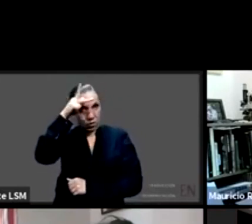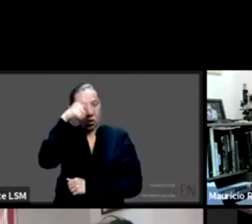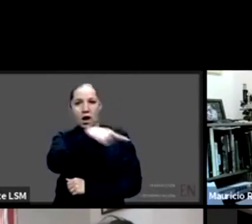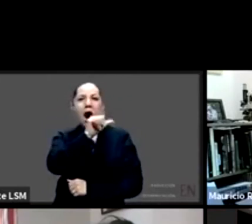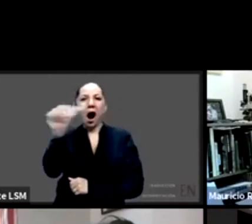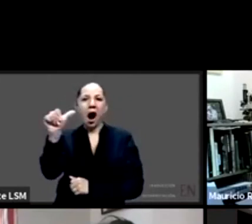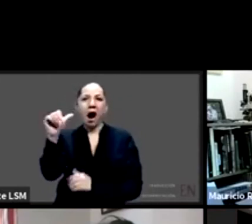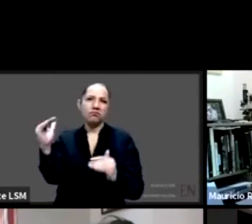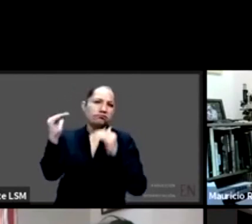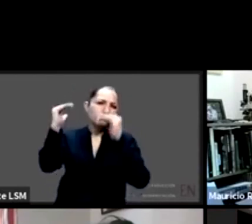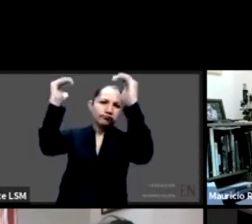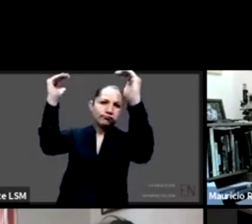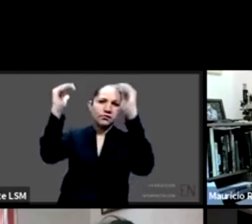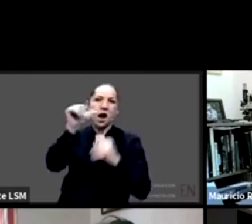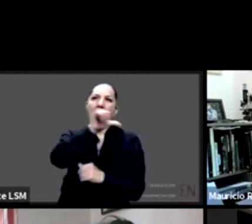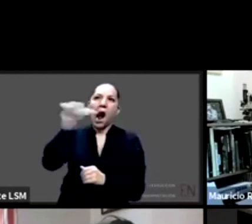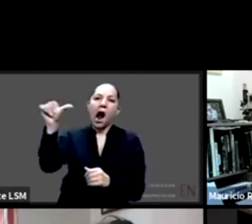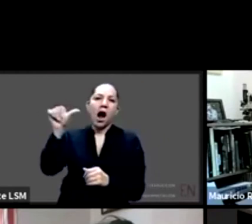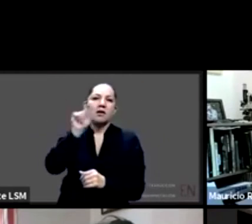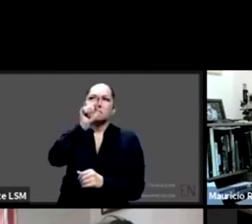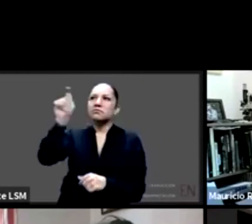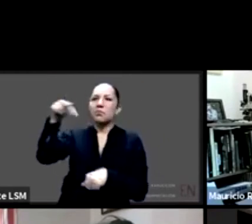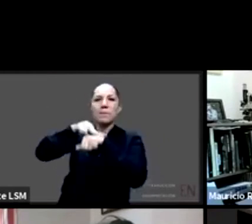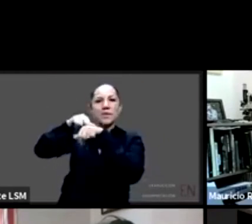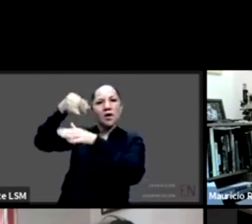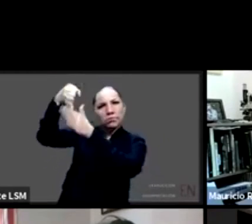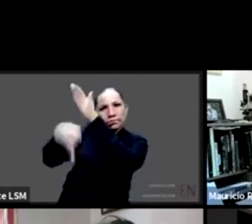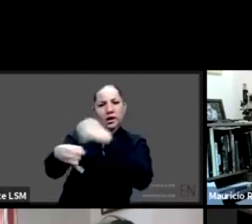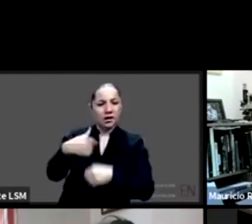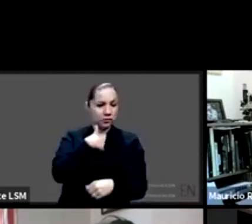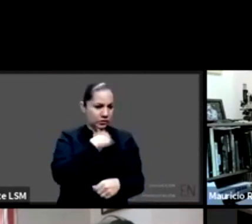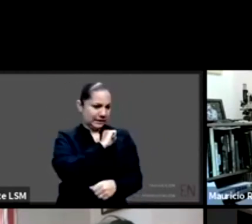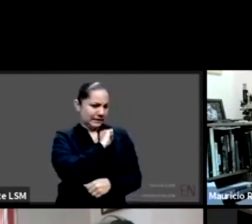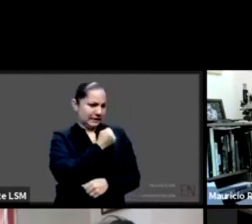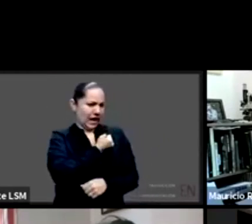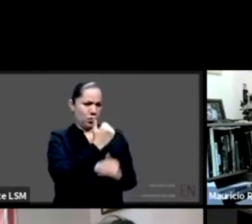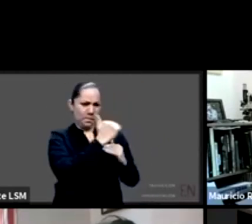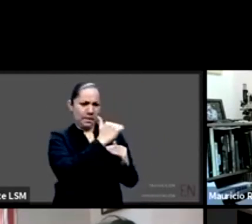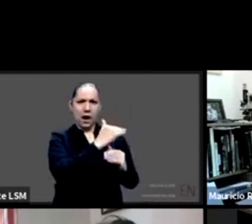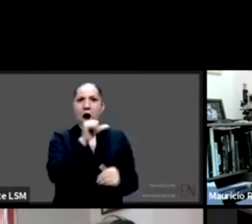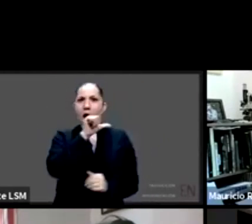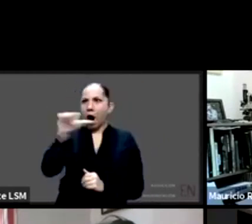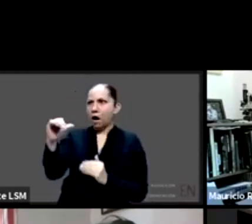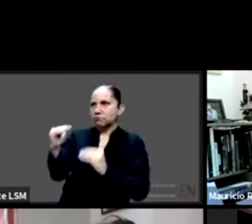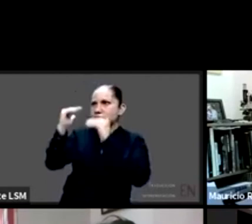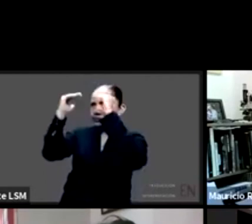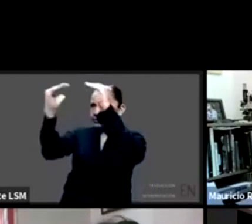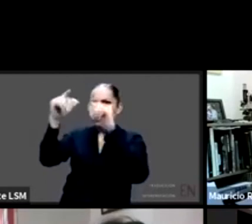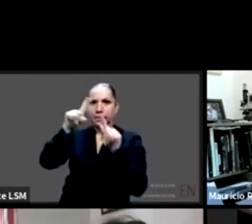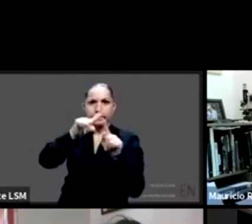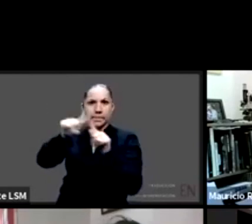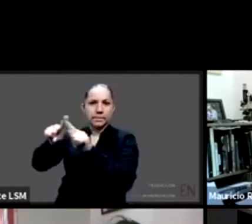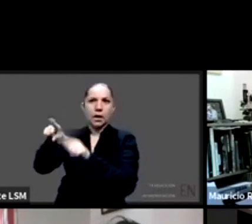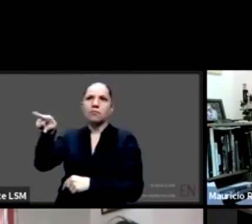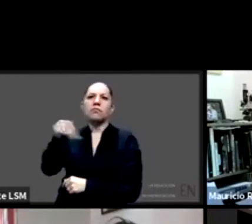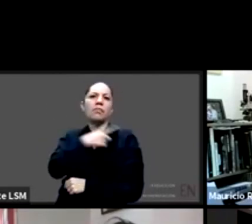el campo debe estar en como base de la atención primaria de la salud como base de todo como base